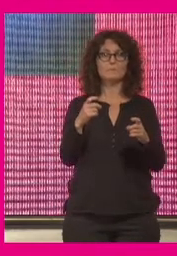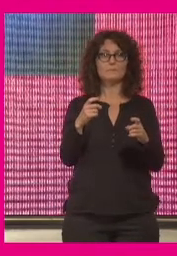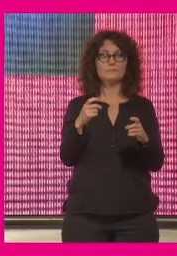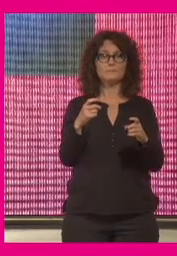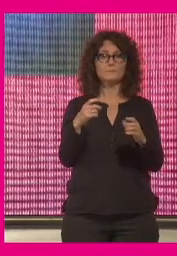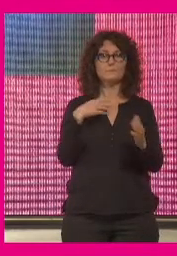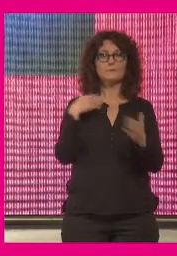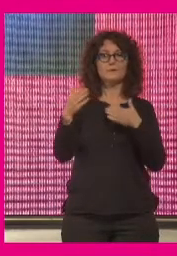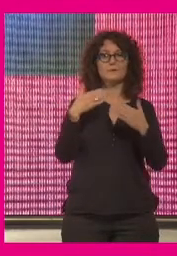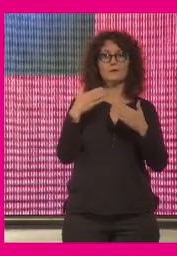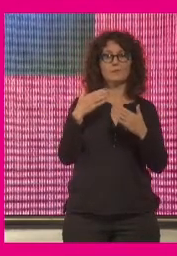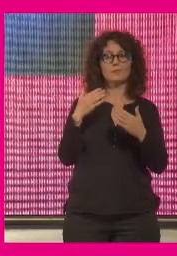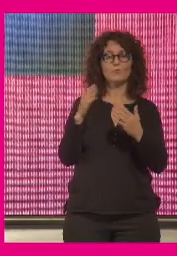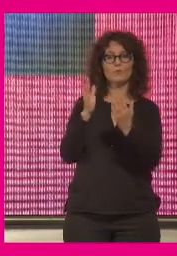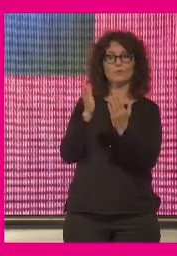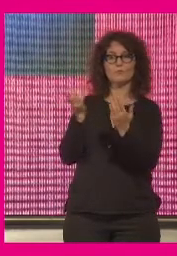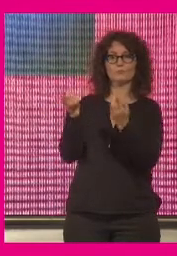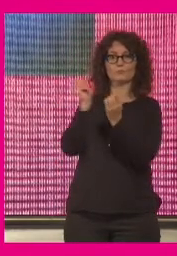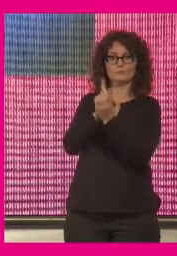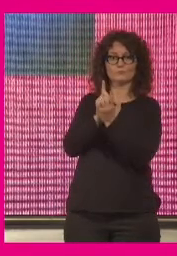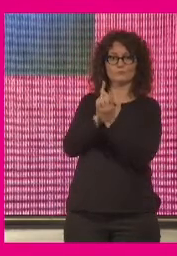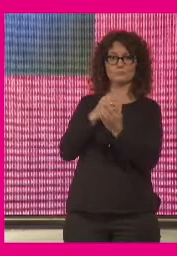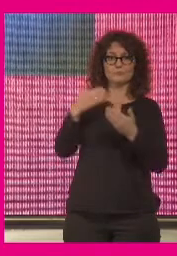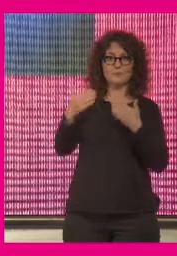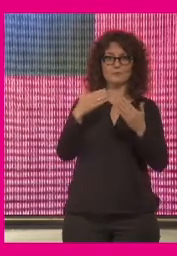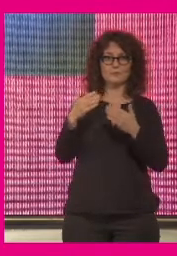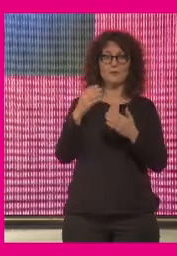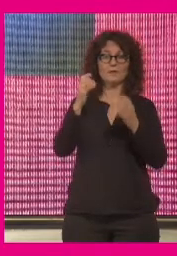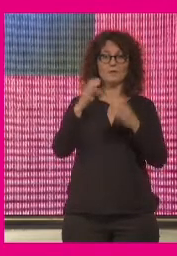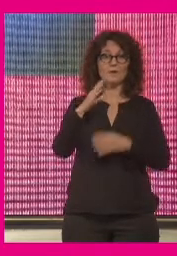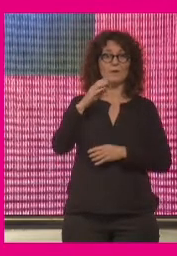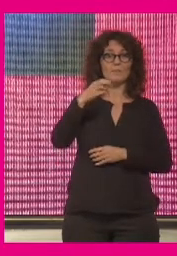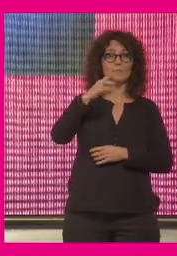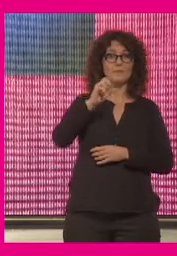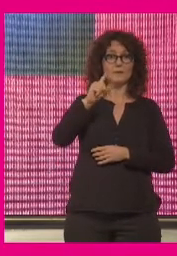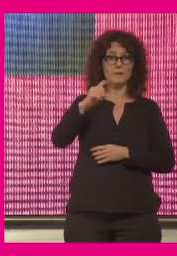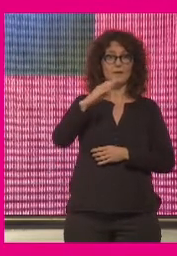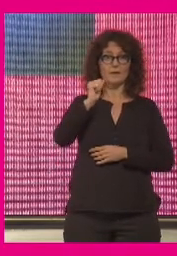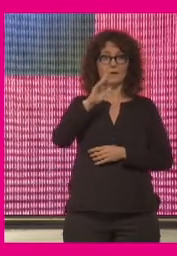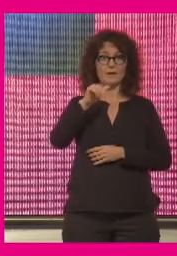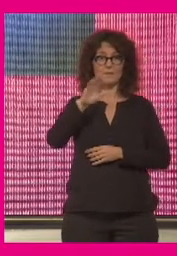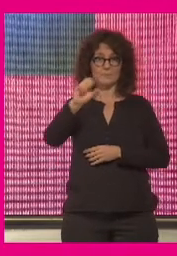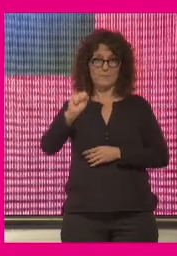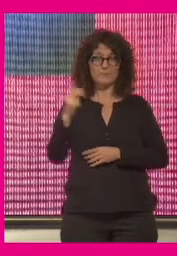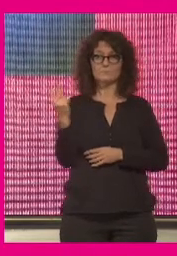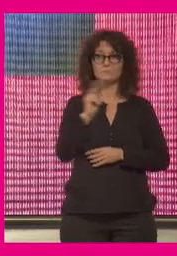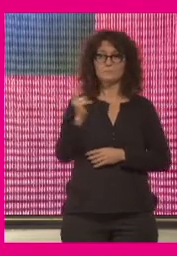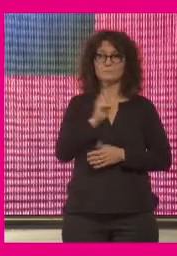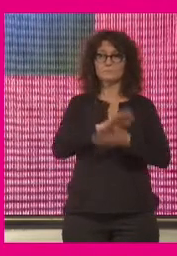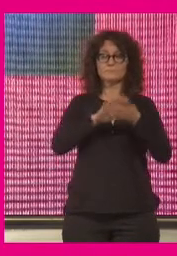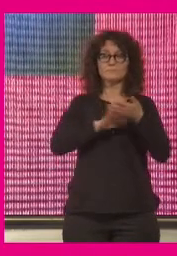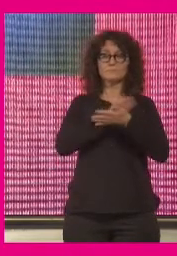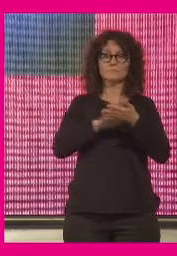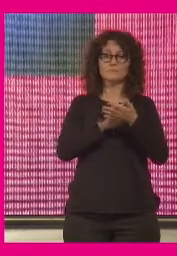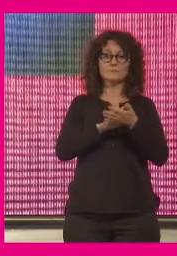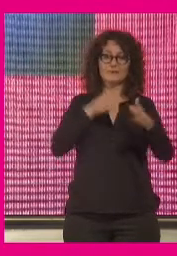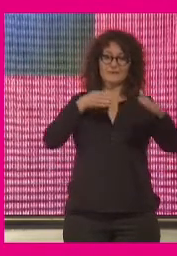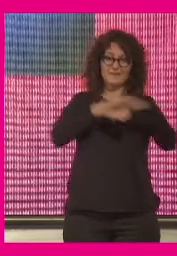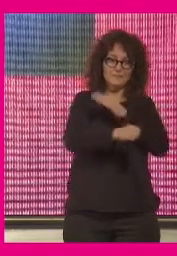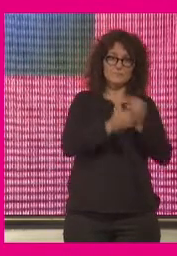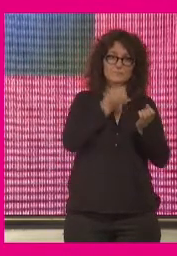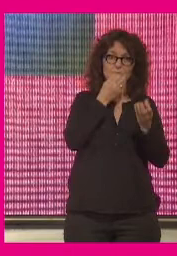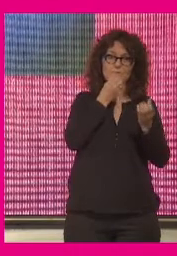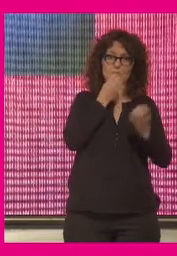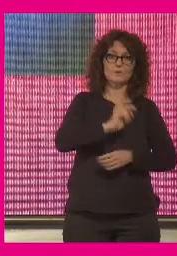interacción personal que tanto Karna como Miguel reivindicaban una cosa es el acceso universal a la información y otra